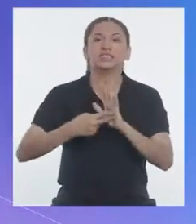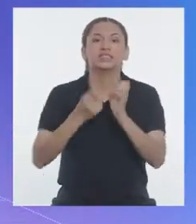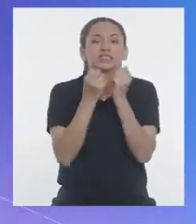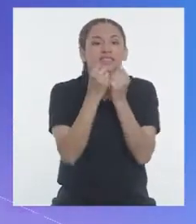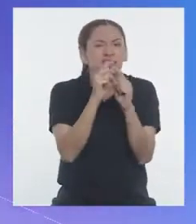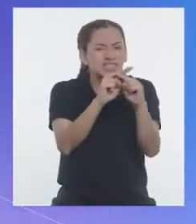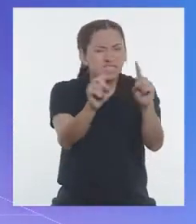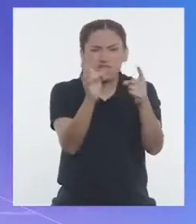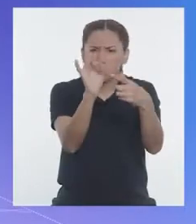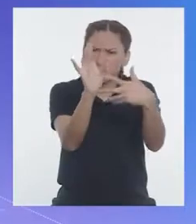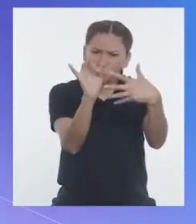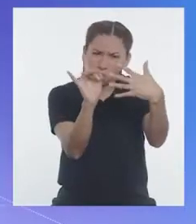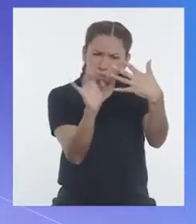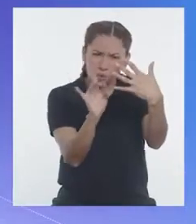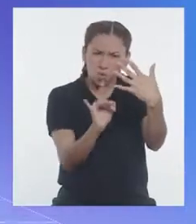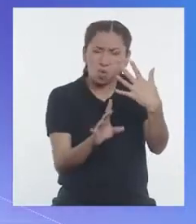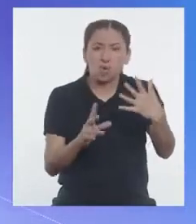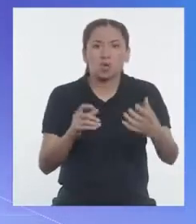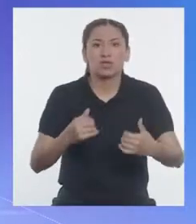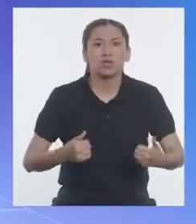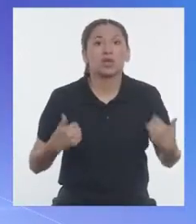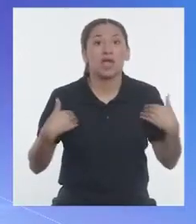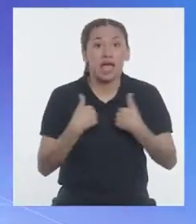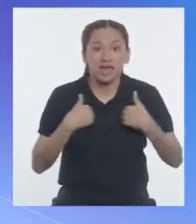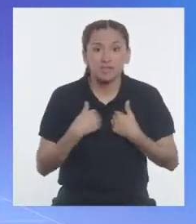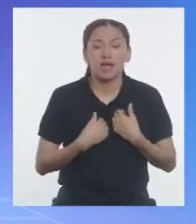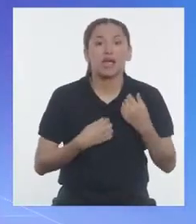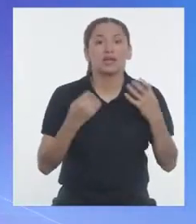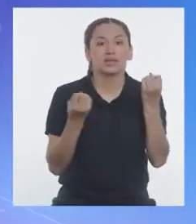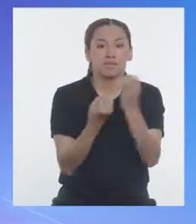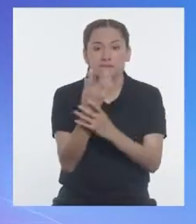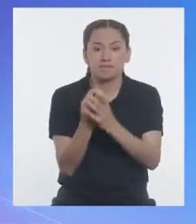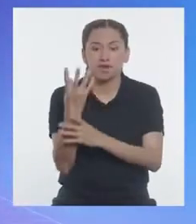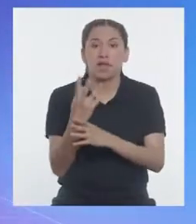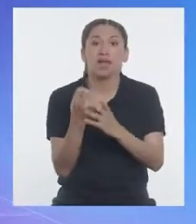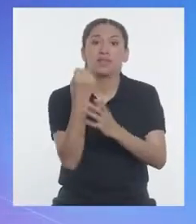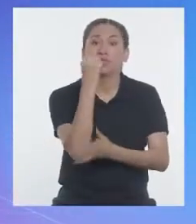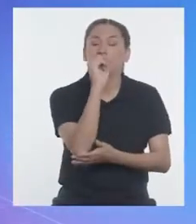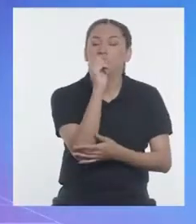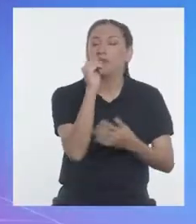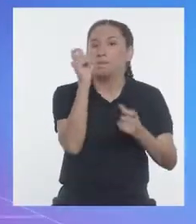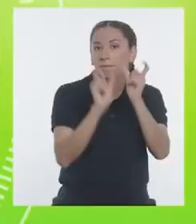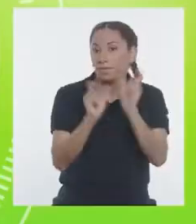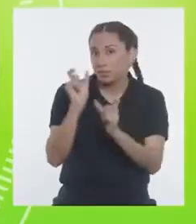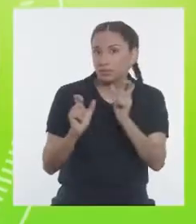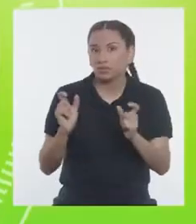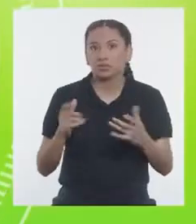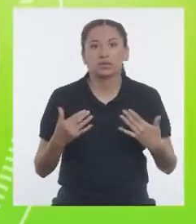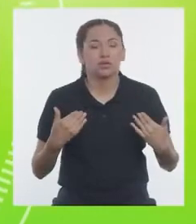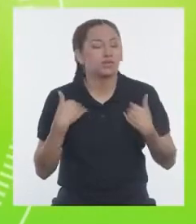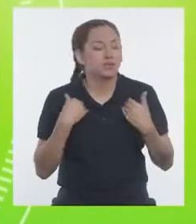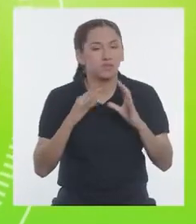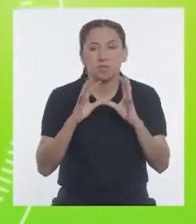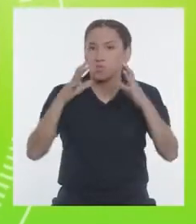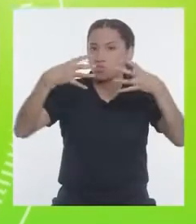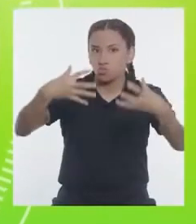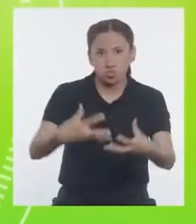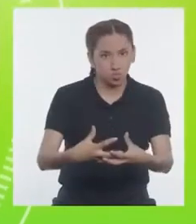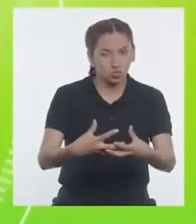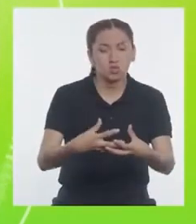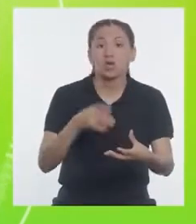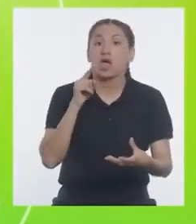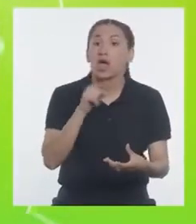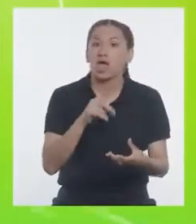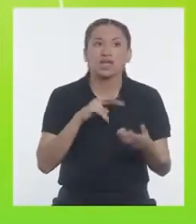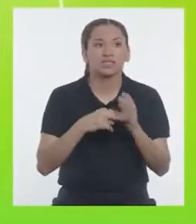variedad de seres vivos que viven en el planeta y los ciclos naturales que los rigen. ¡Mmm! Entonces la